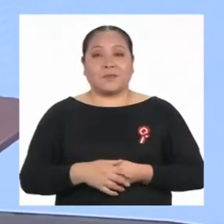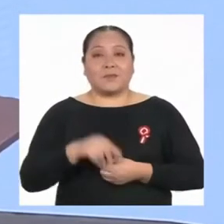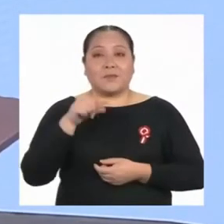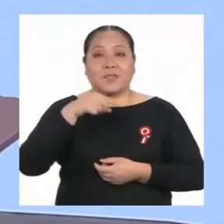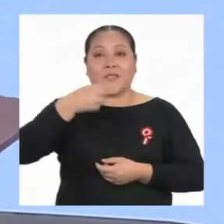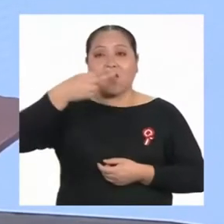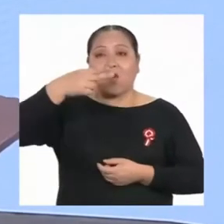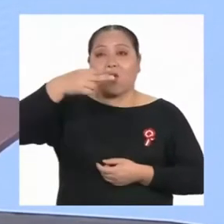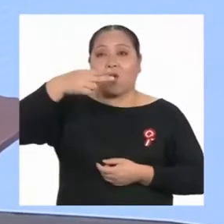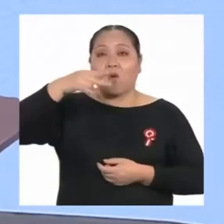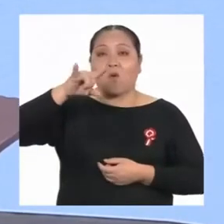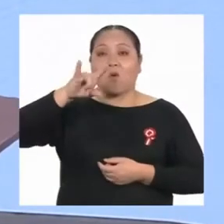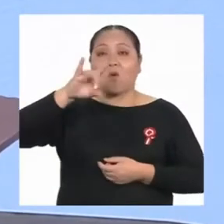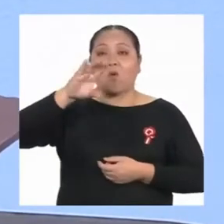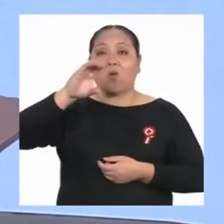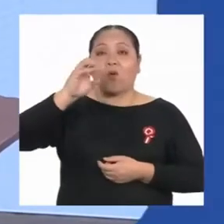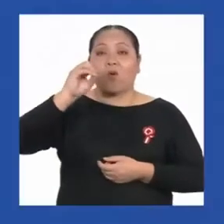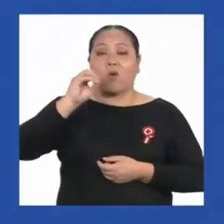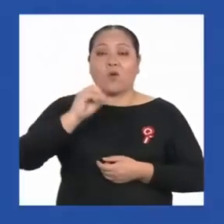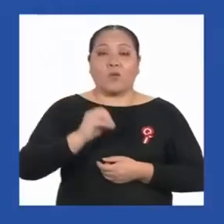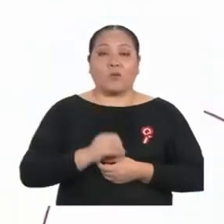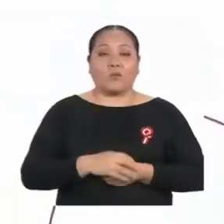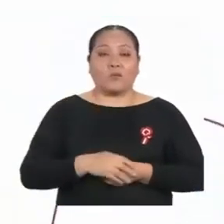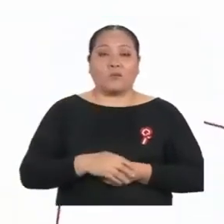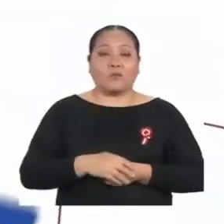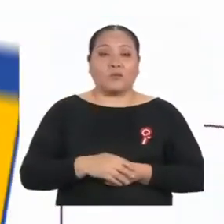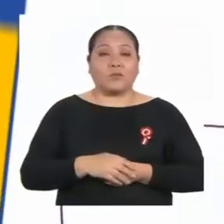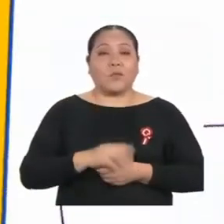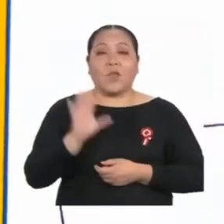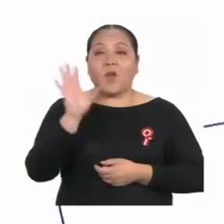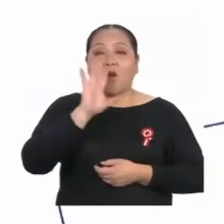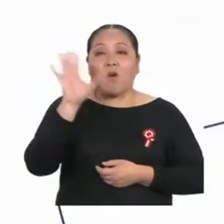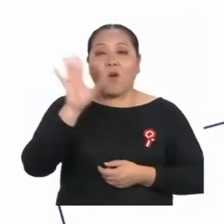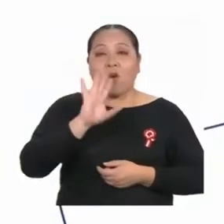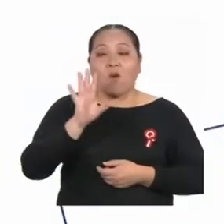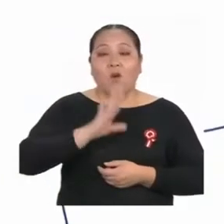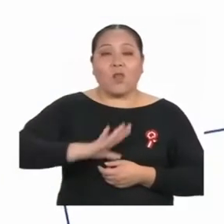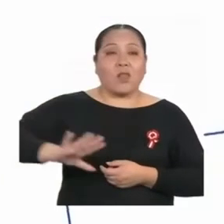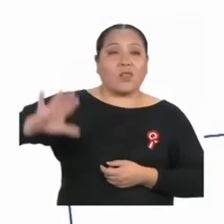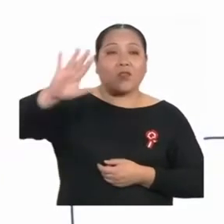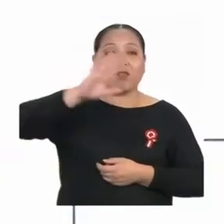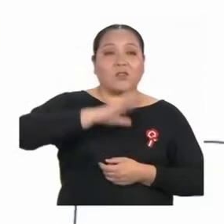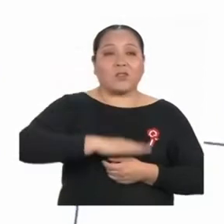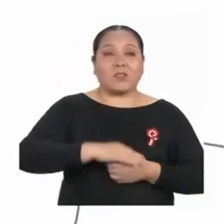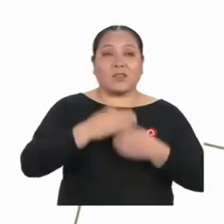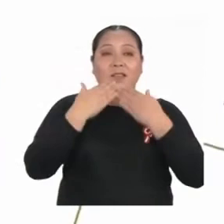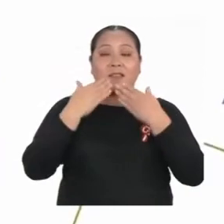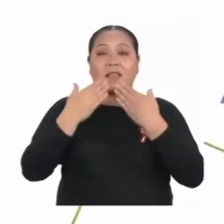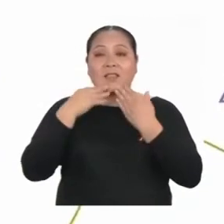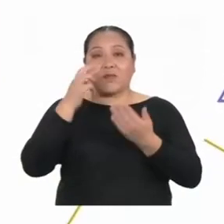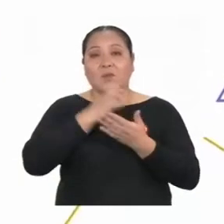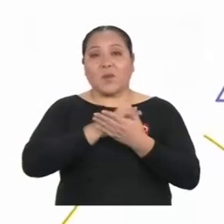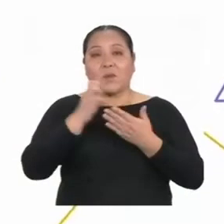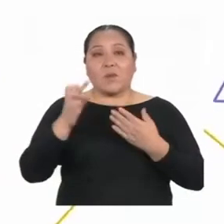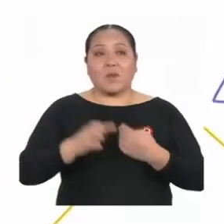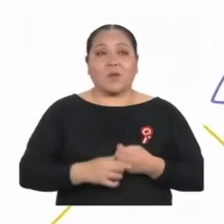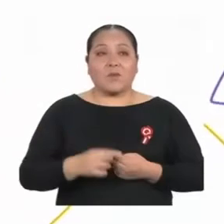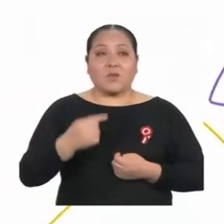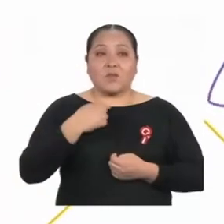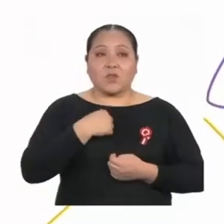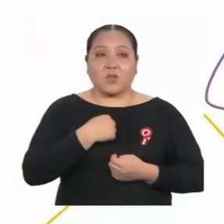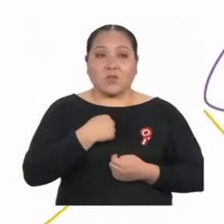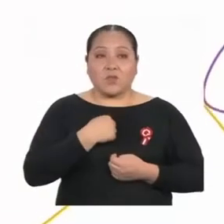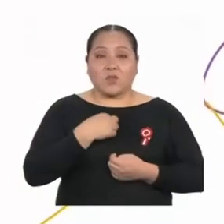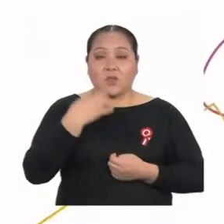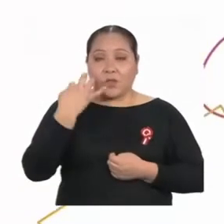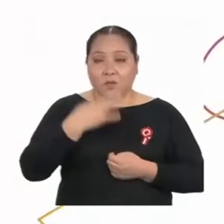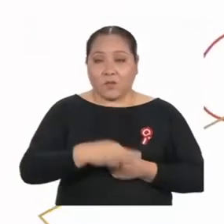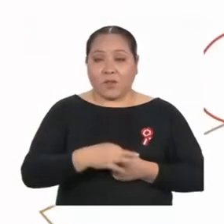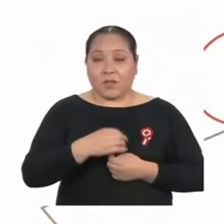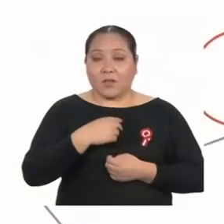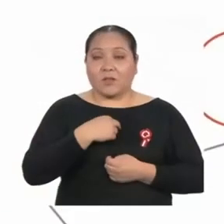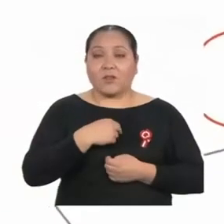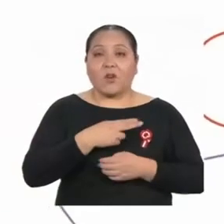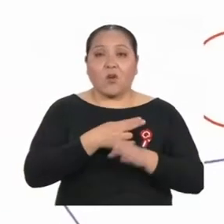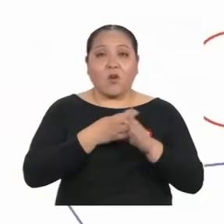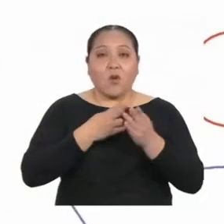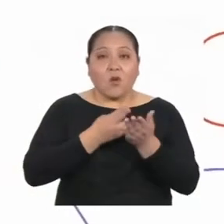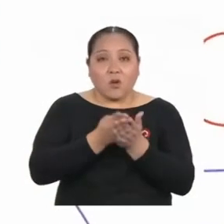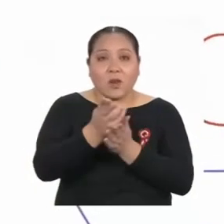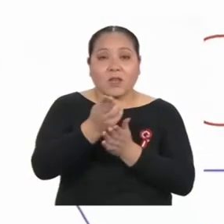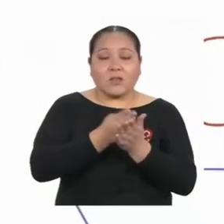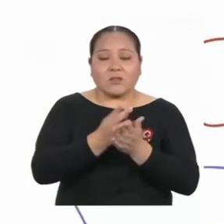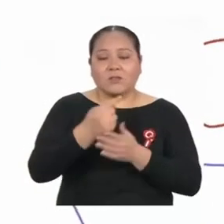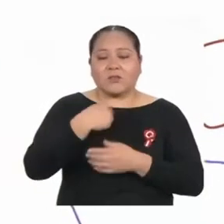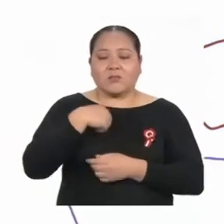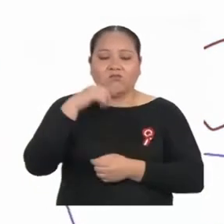Hugo y dice así. Hola a todos. Gracias por el programa. Te soy sincero. Yo a veces me